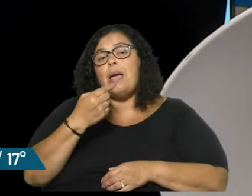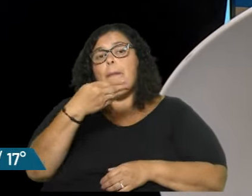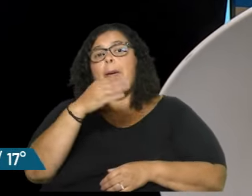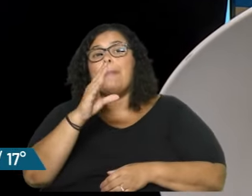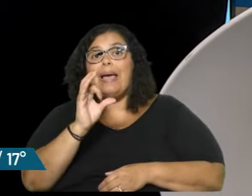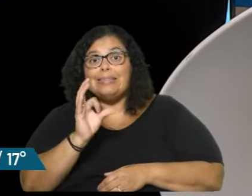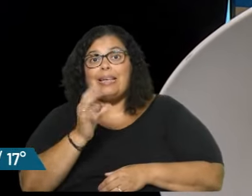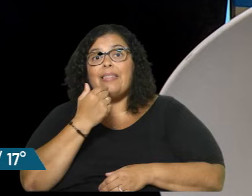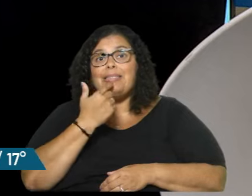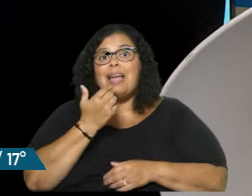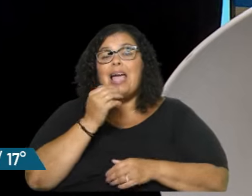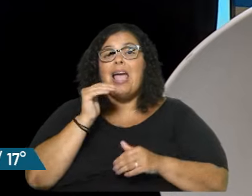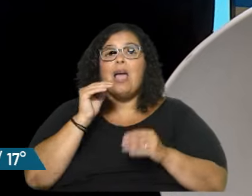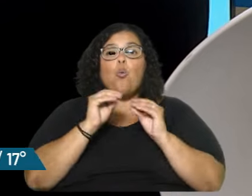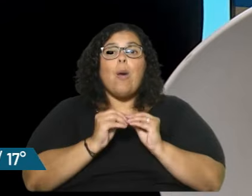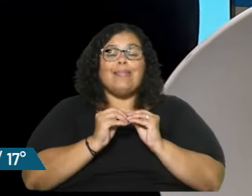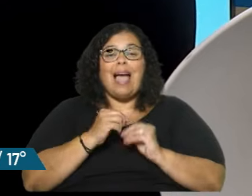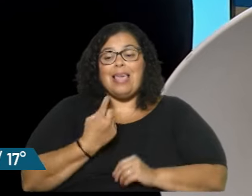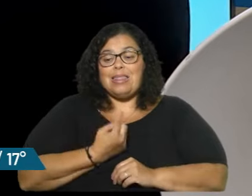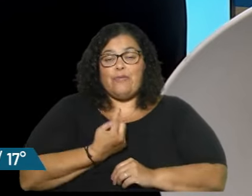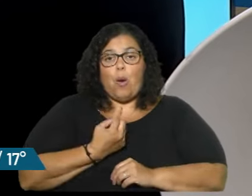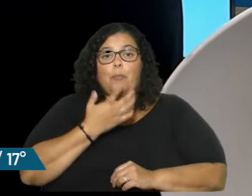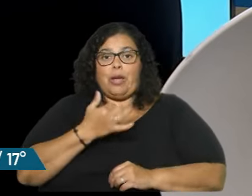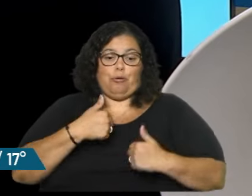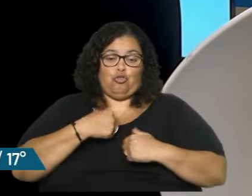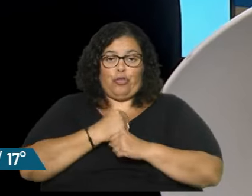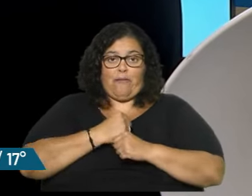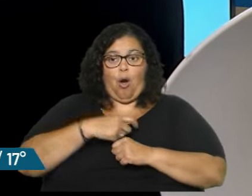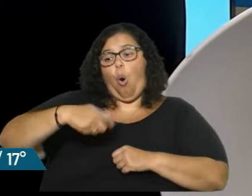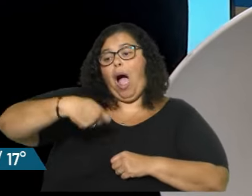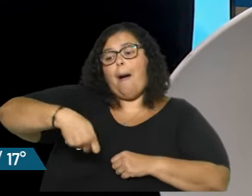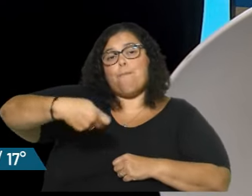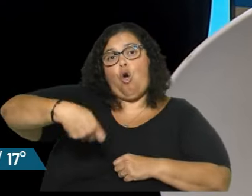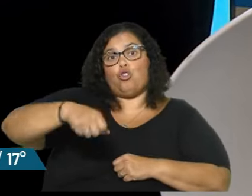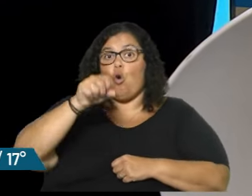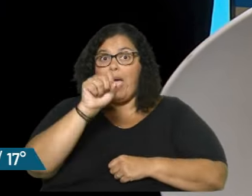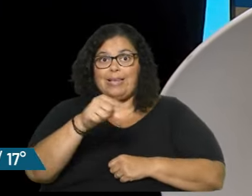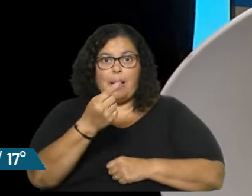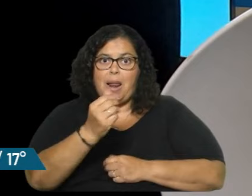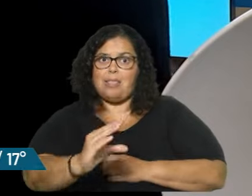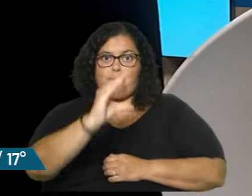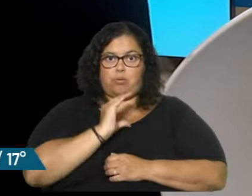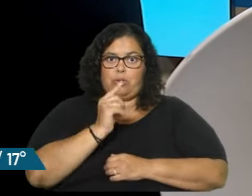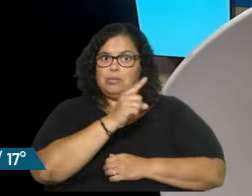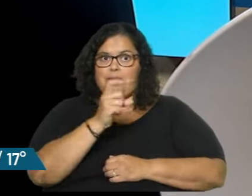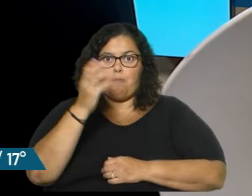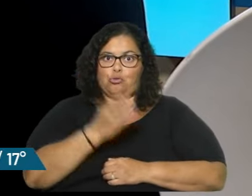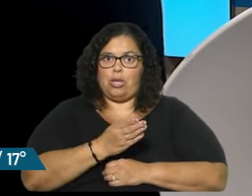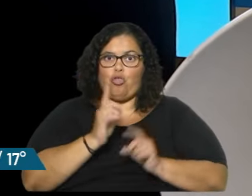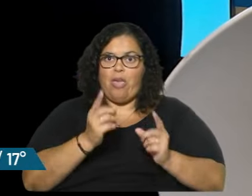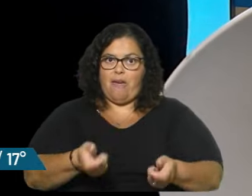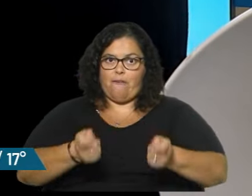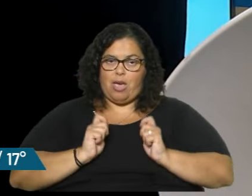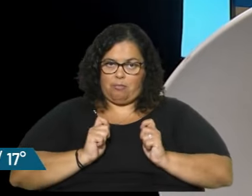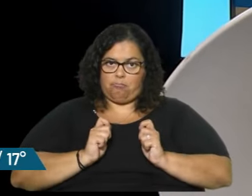individuales? Los trabajo, voy aportando, pero cuando me jubilo, ese 100% me lo tienen que devolver, digamos. Y